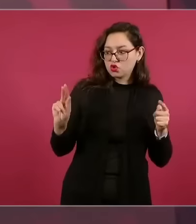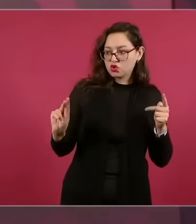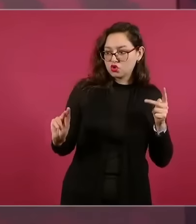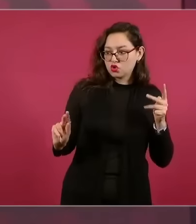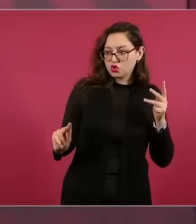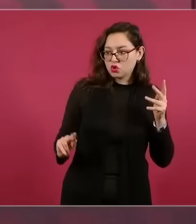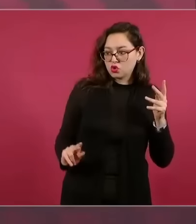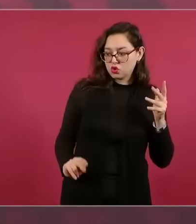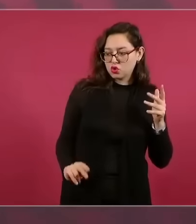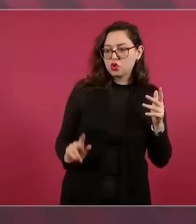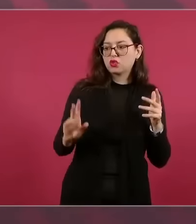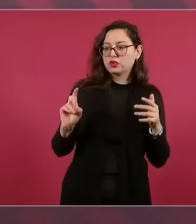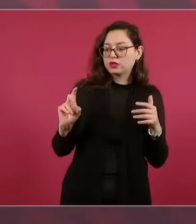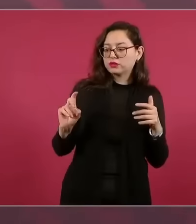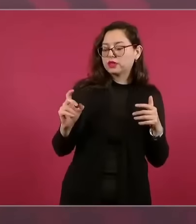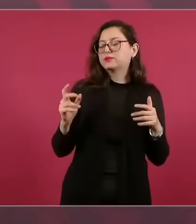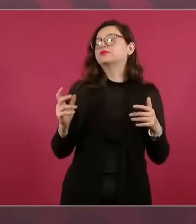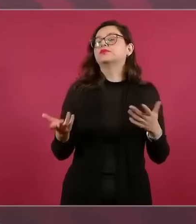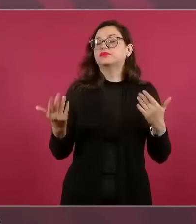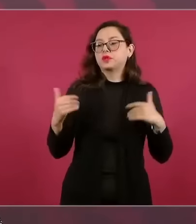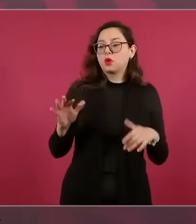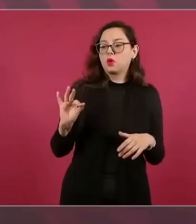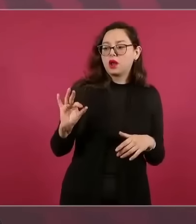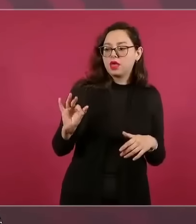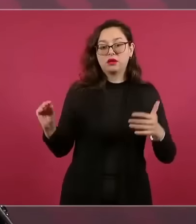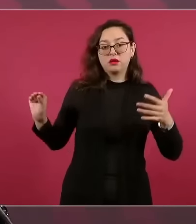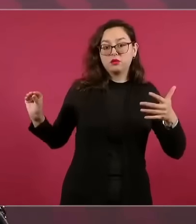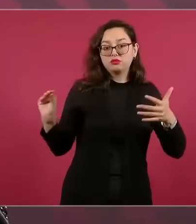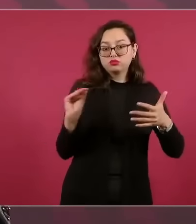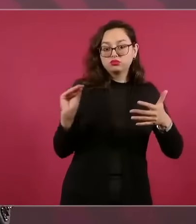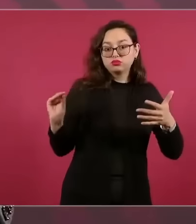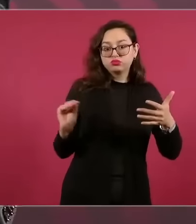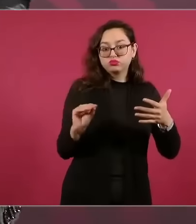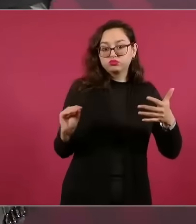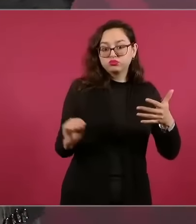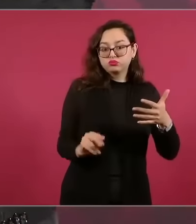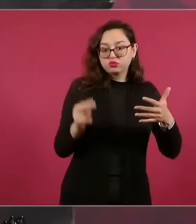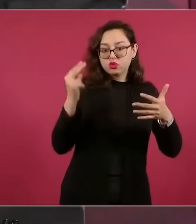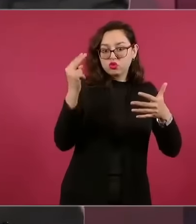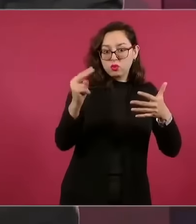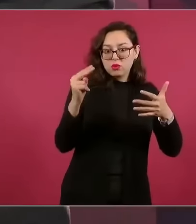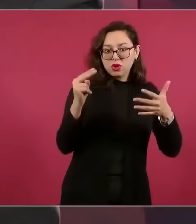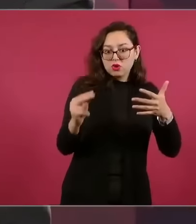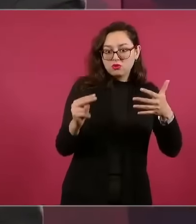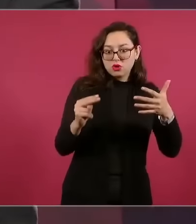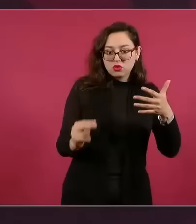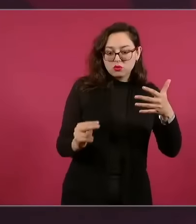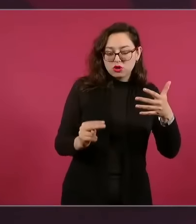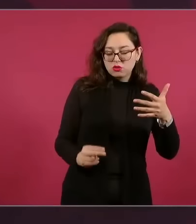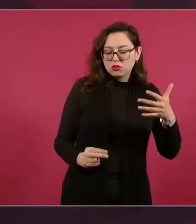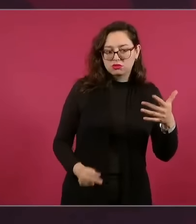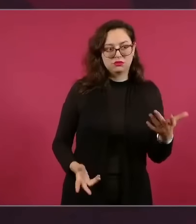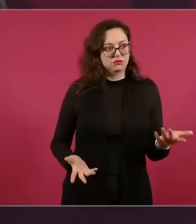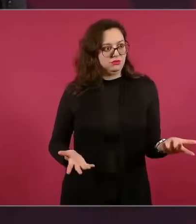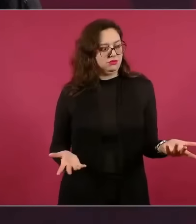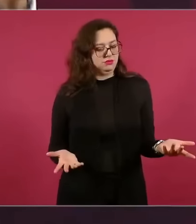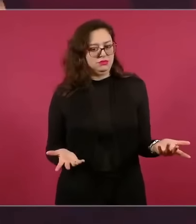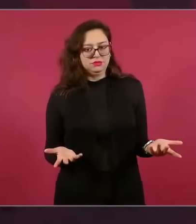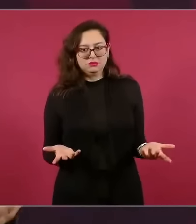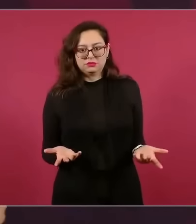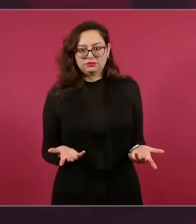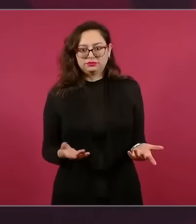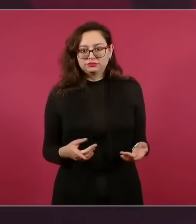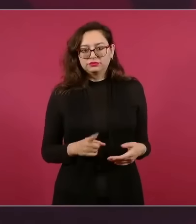y hay 40, y ahí va, y luego una senadora del bloque